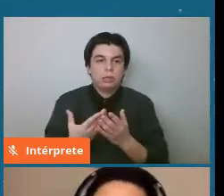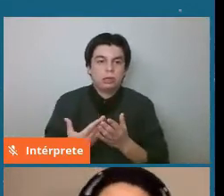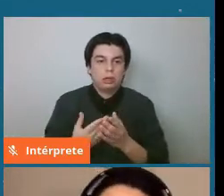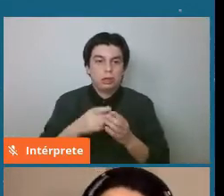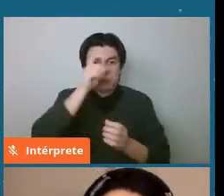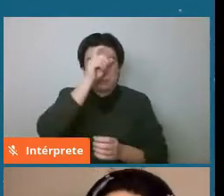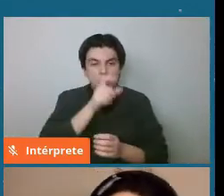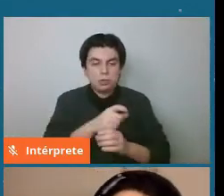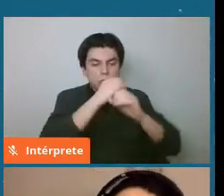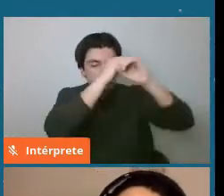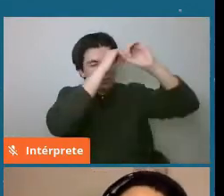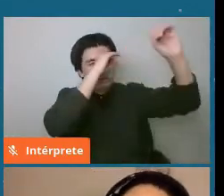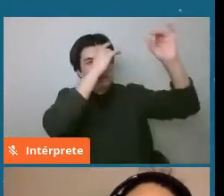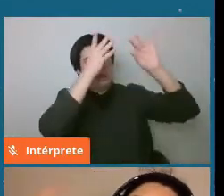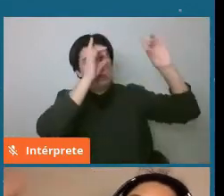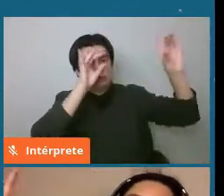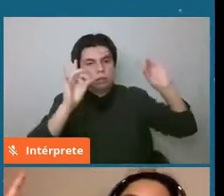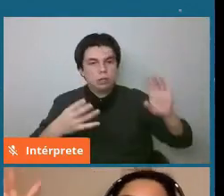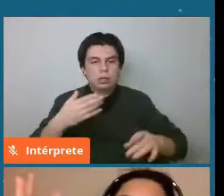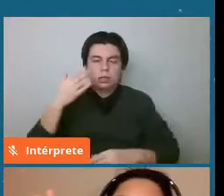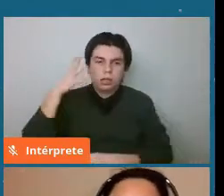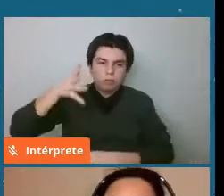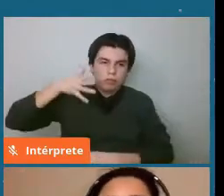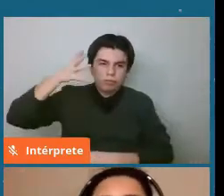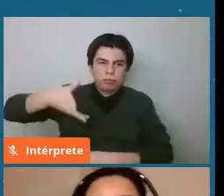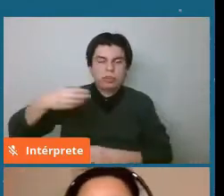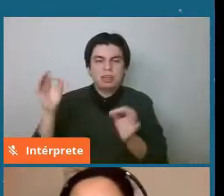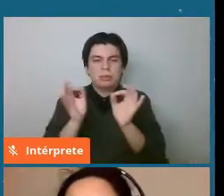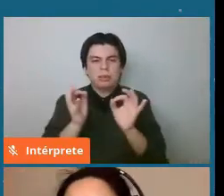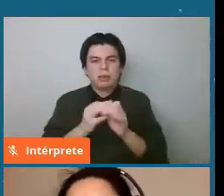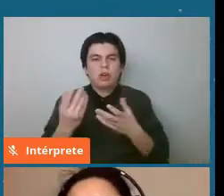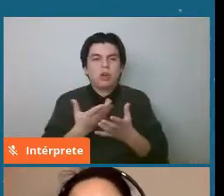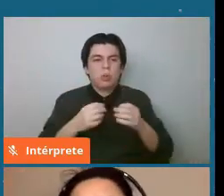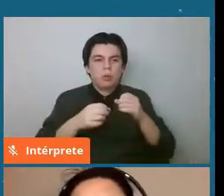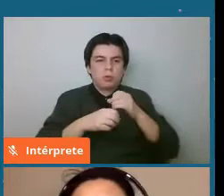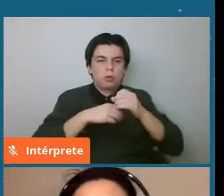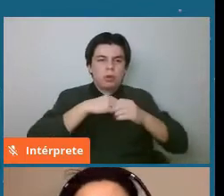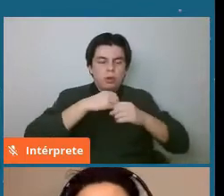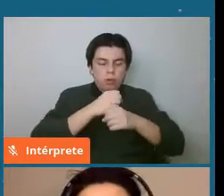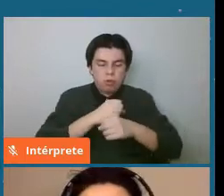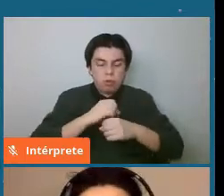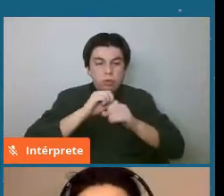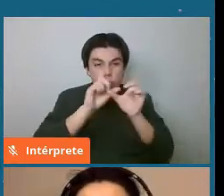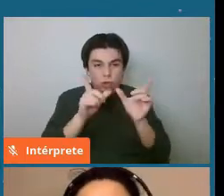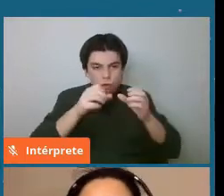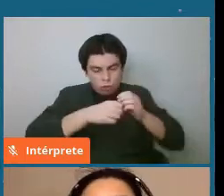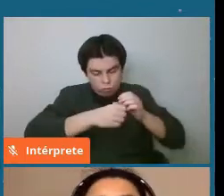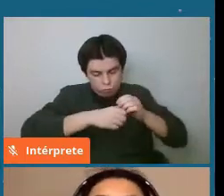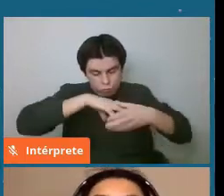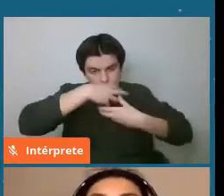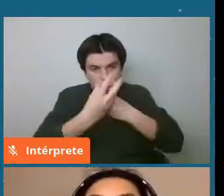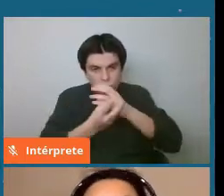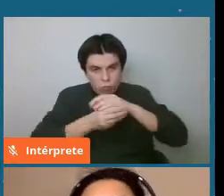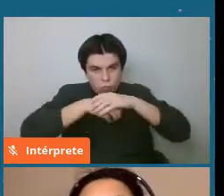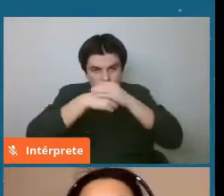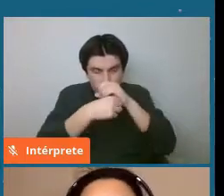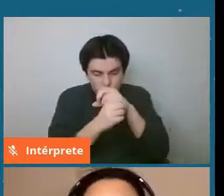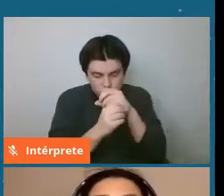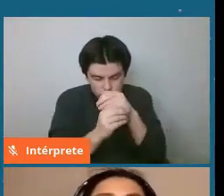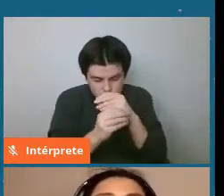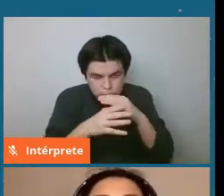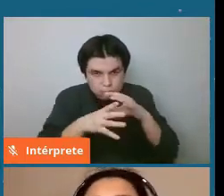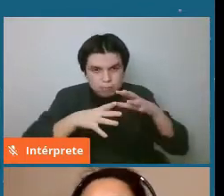astrónomos que estuvieron dando charlas hablando entonces del proceso de la formación del sistema solar desde una nebulosa con